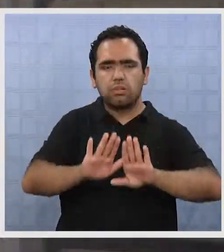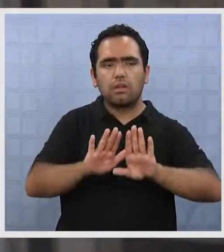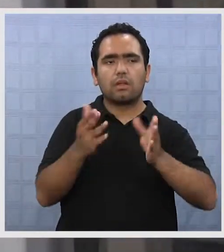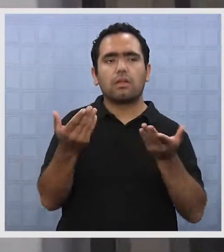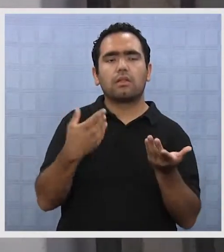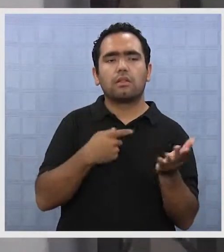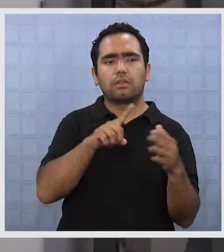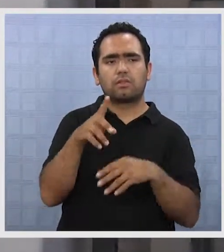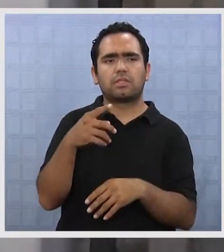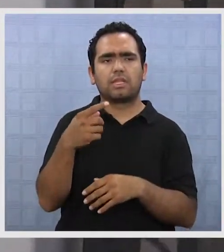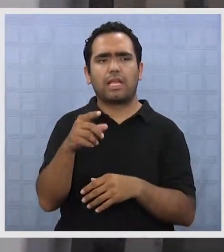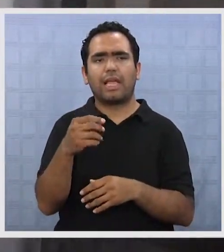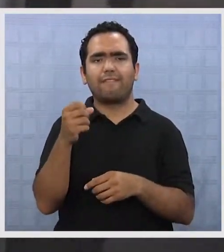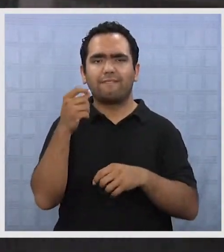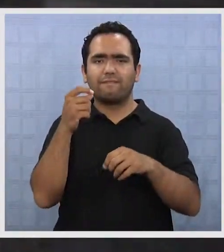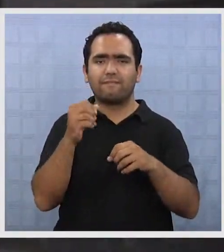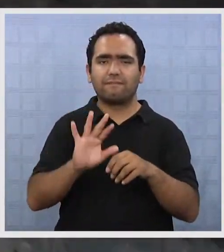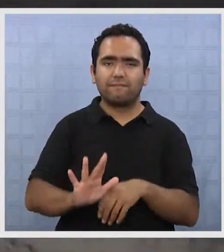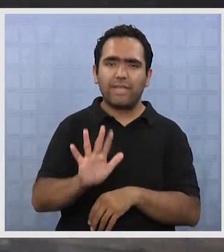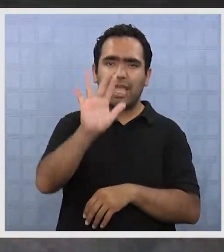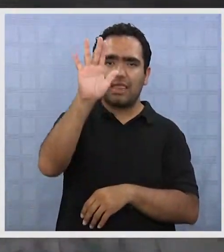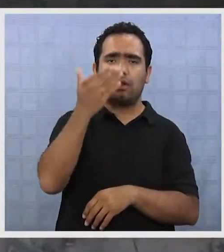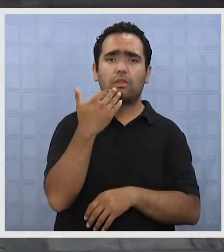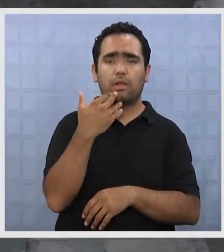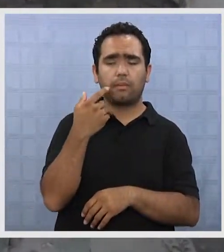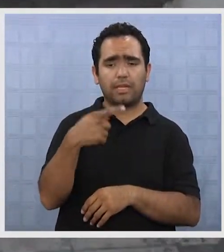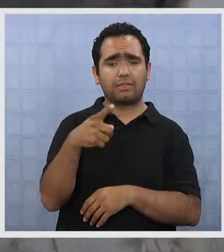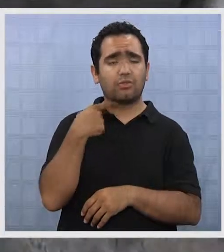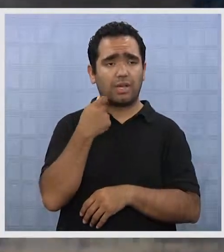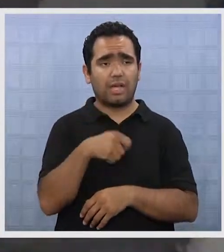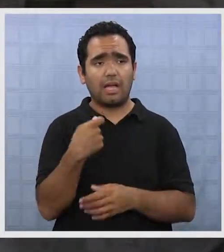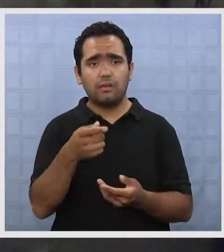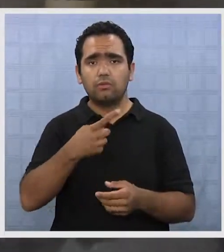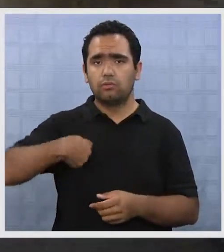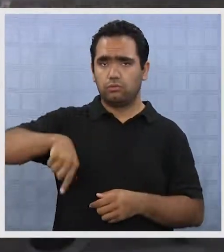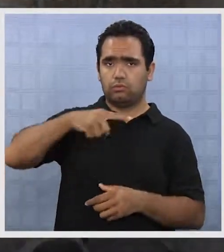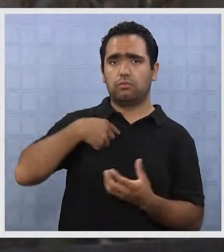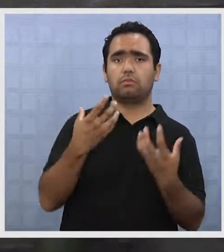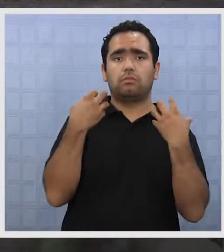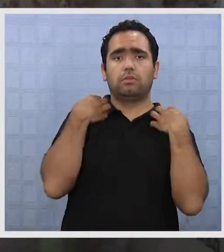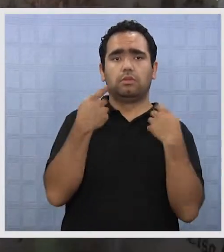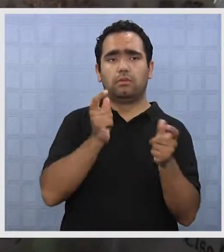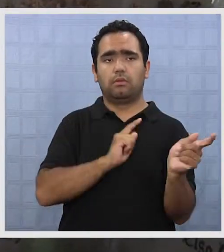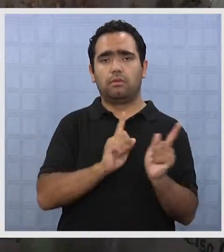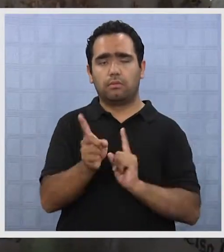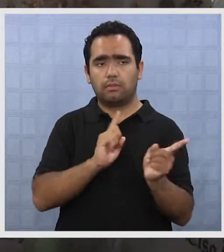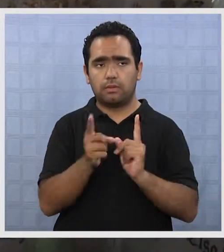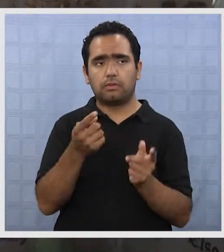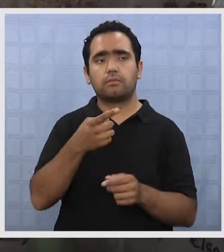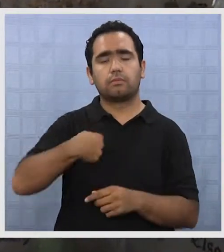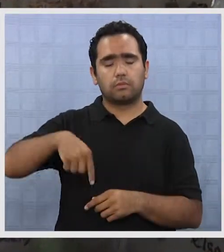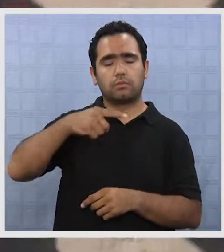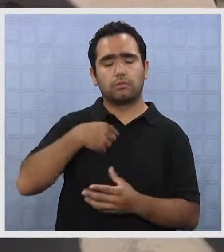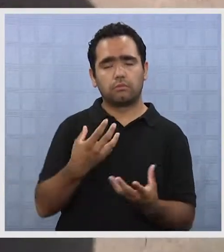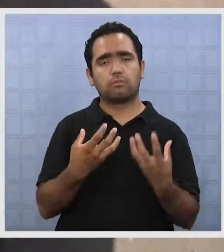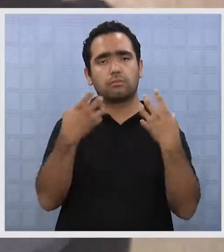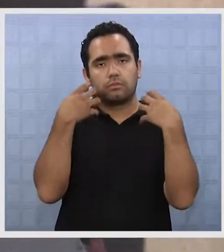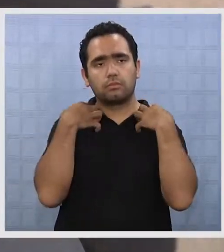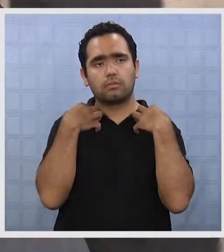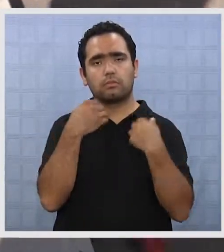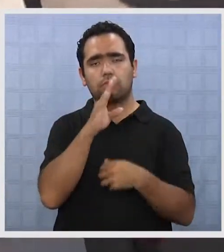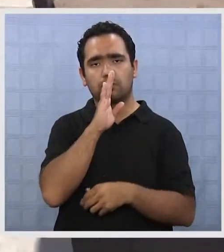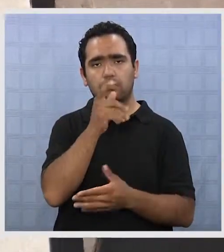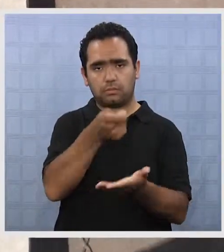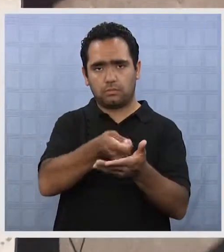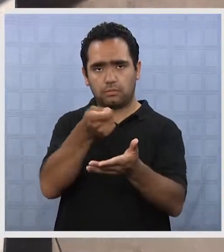caro, cuesta muy caro. Entonces, bueno, nosotros como administración, como corporación municipal, nos vamos a hacer cargo de todos los